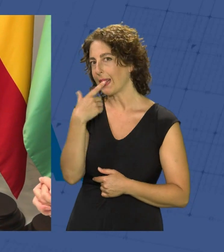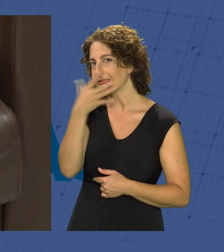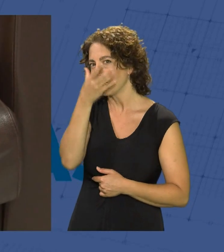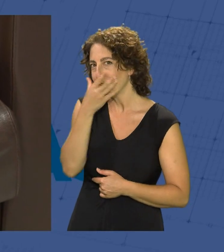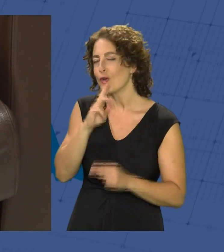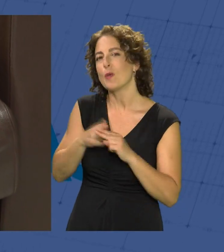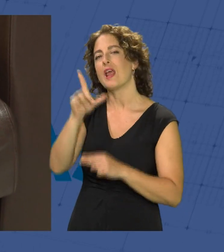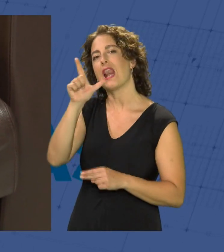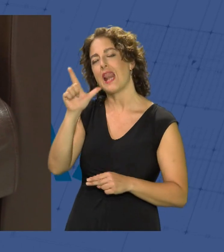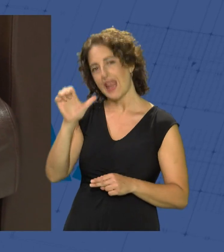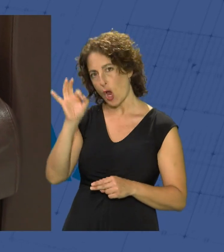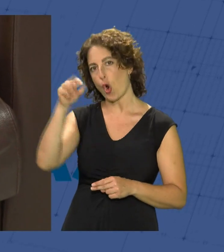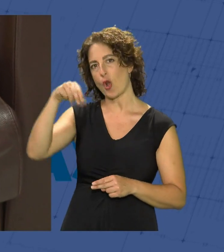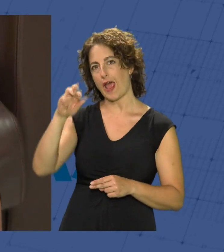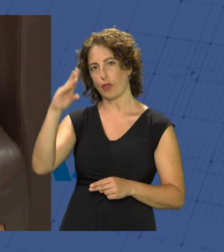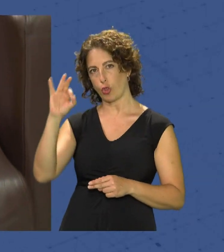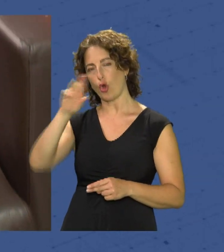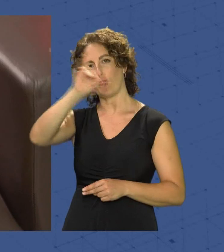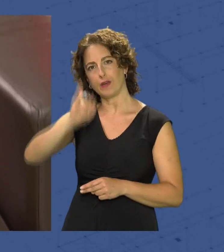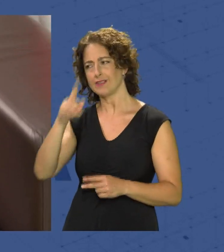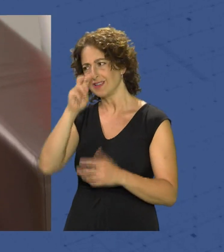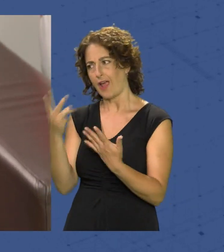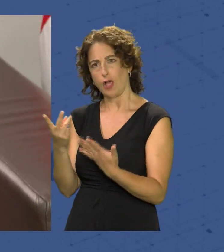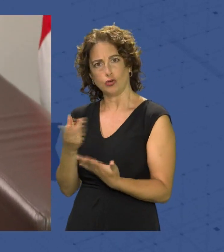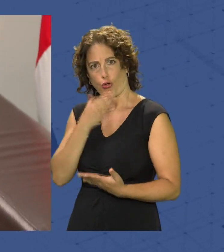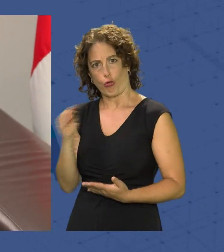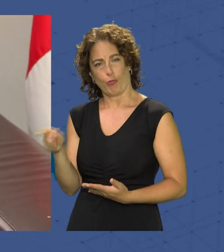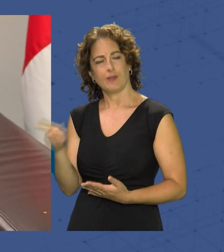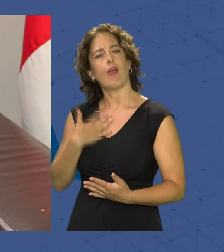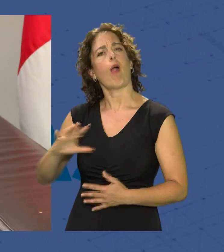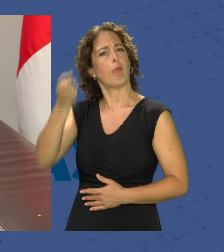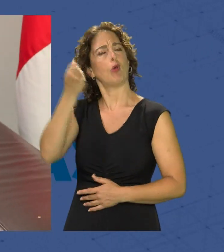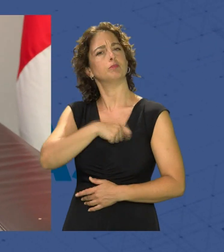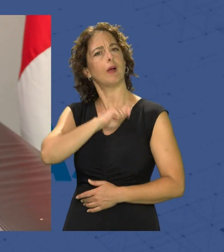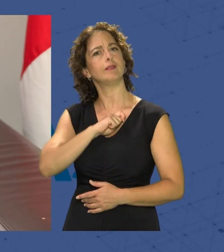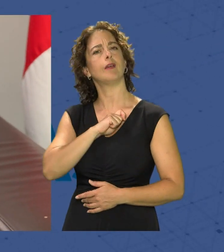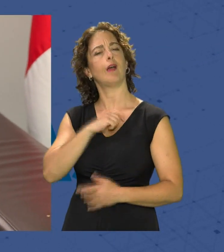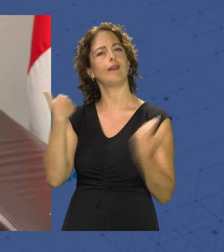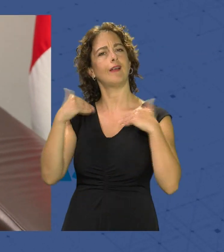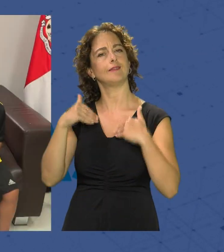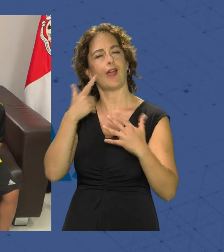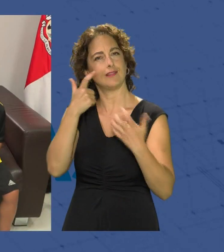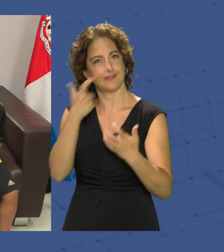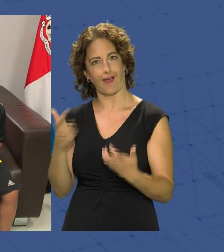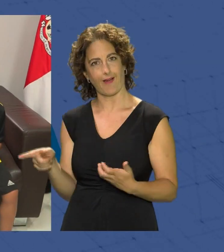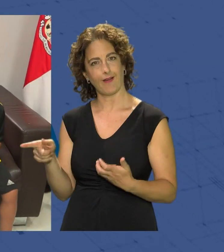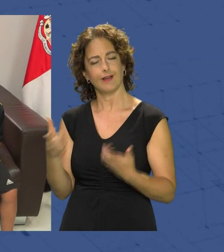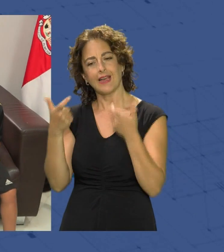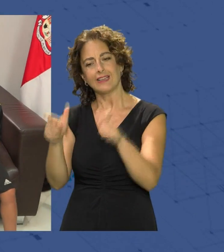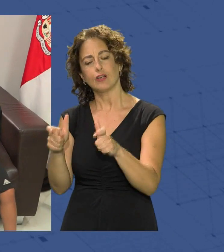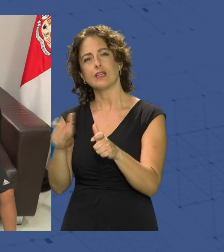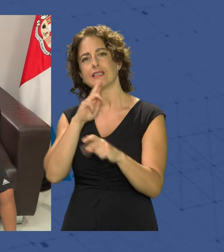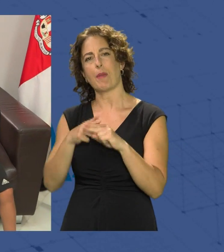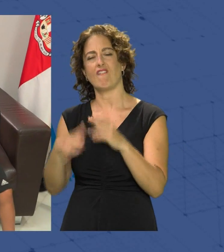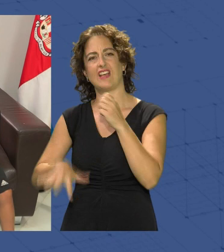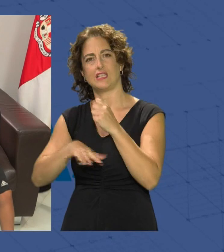Leonardo Rodríguez con tan sólo siete años ya es campeón de España de gimnasia artística en la categoría base 1